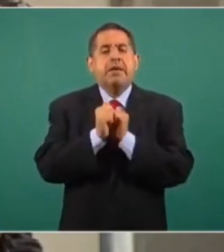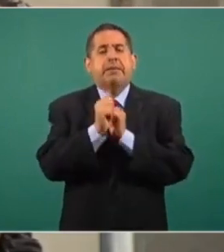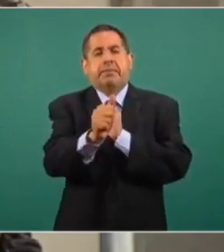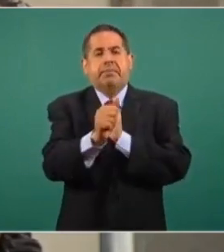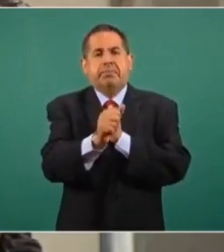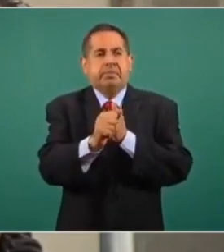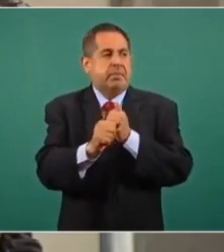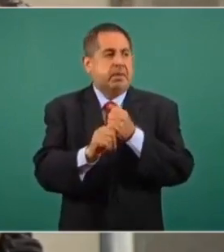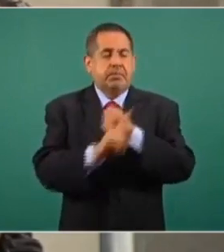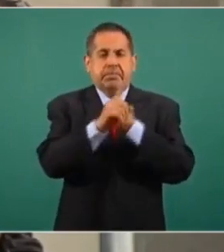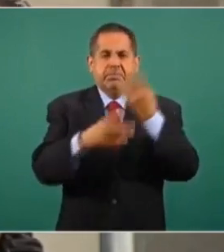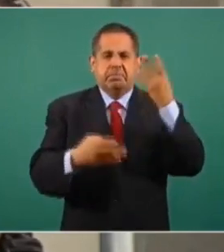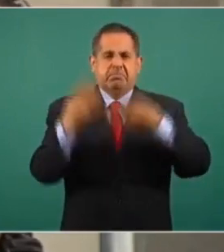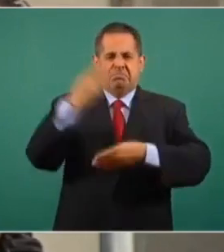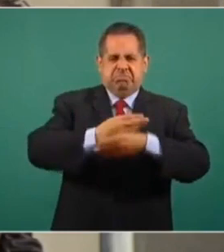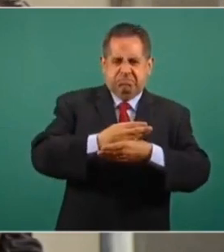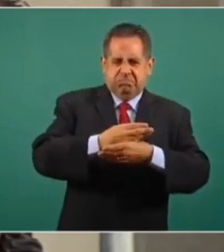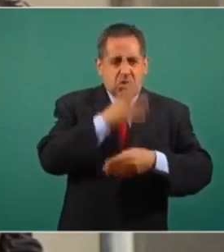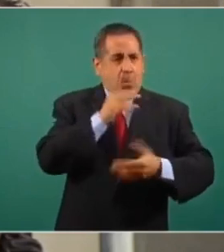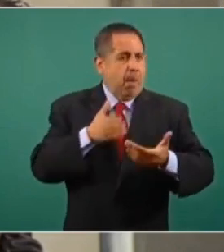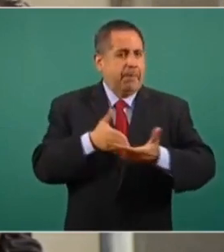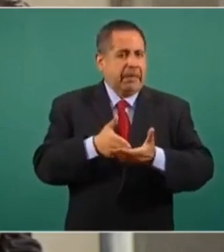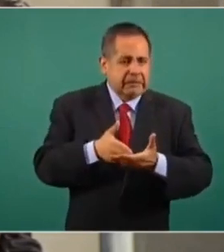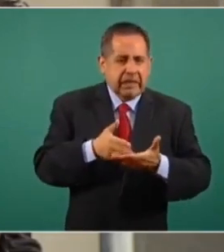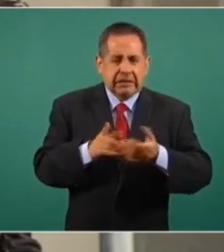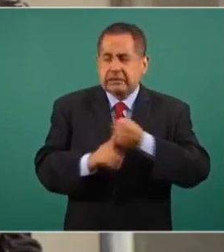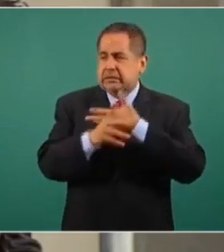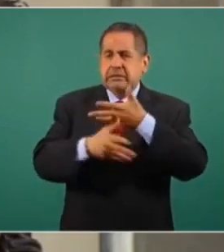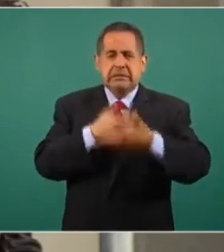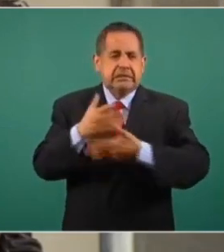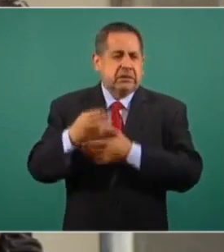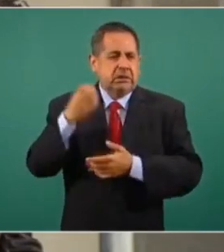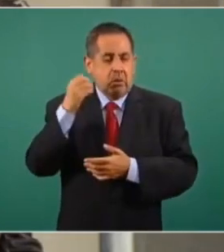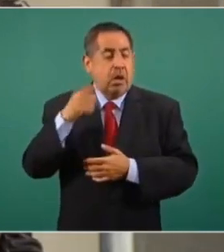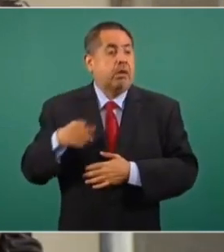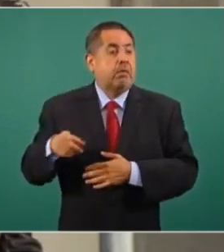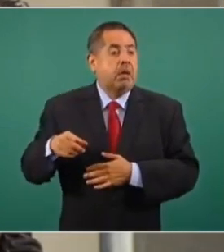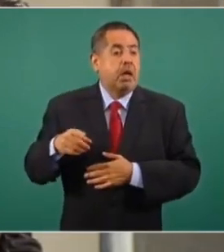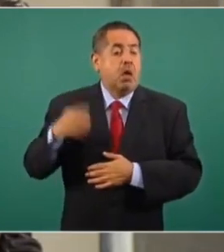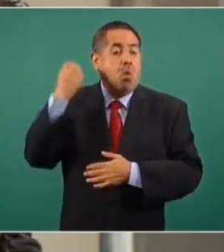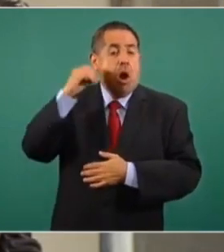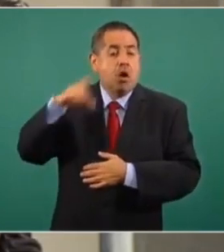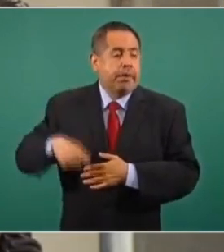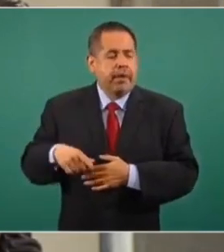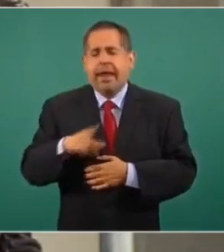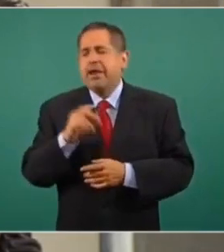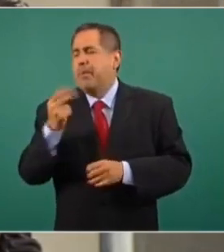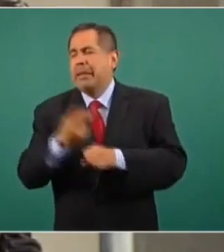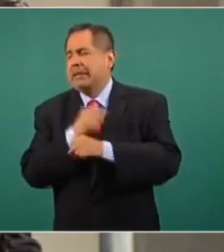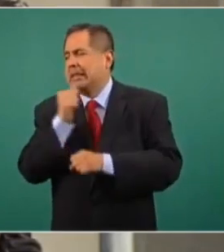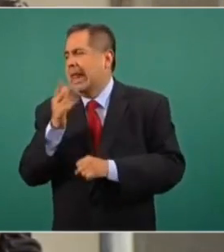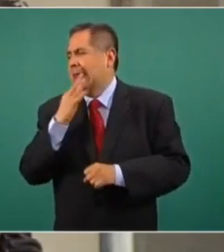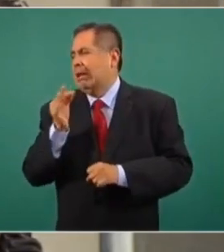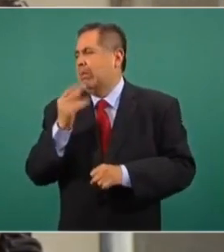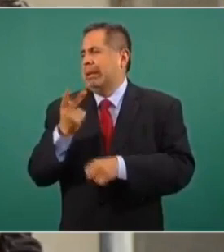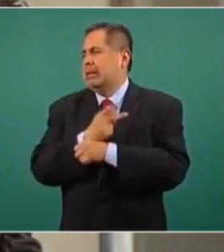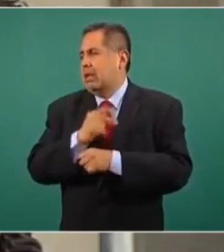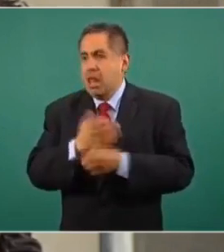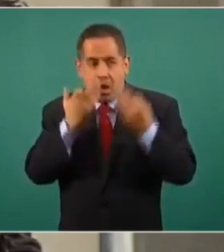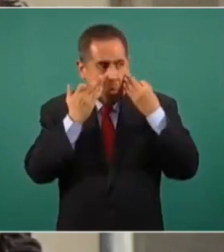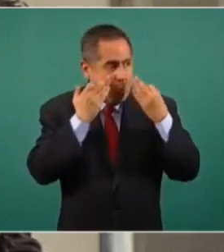la capital oaxaqueña y las autoridades seguían negando lo que estaba pasando. Nosotros decidimos saber